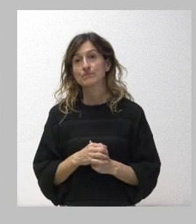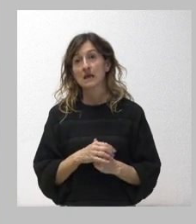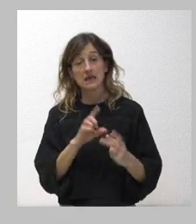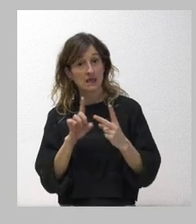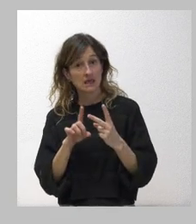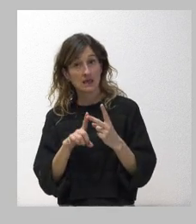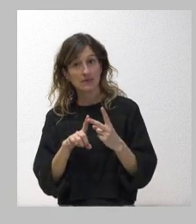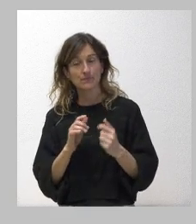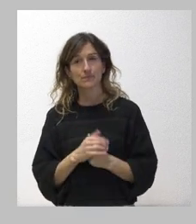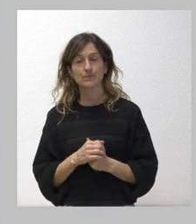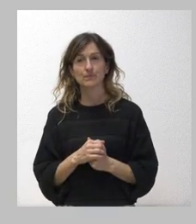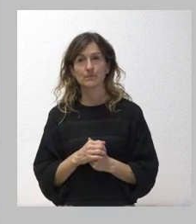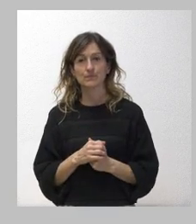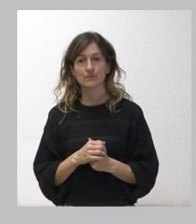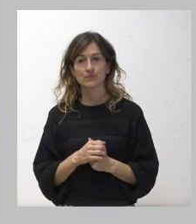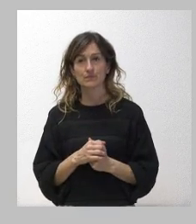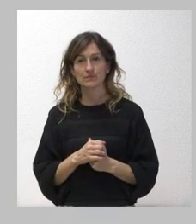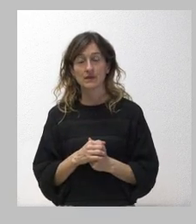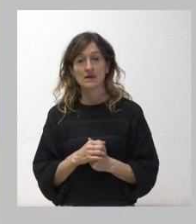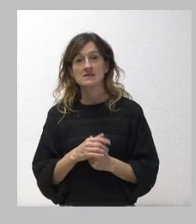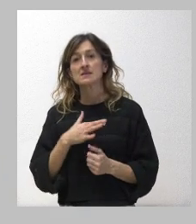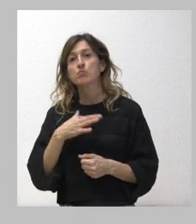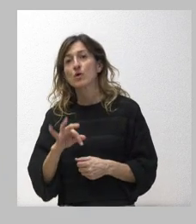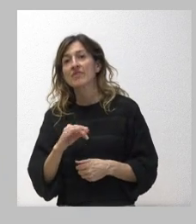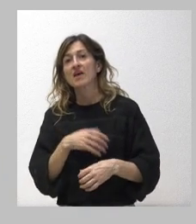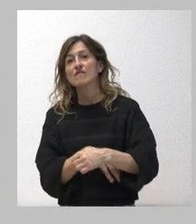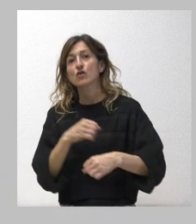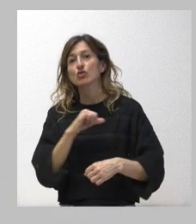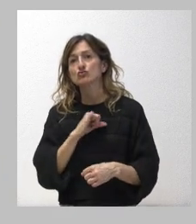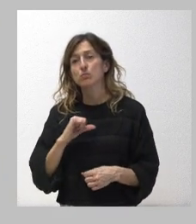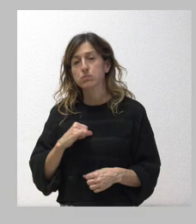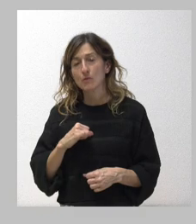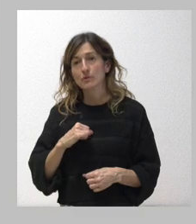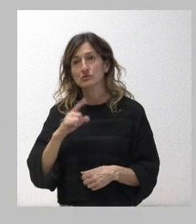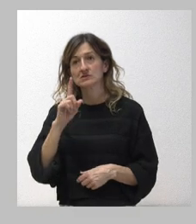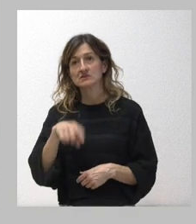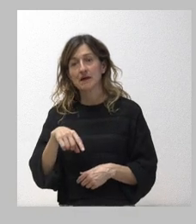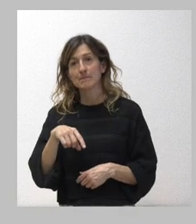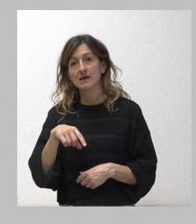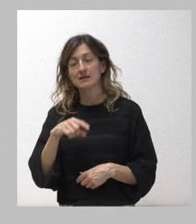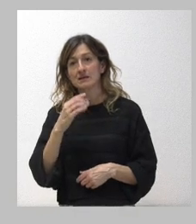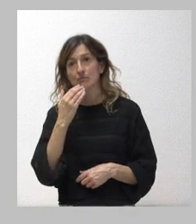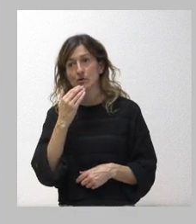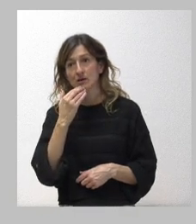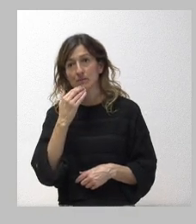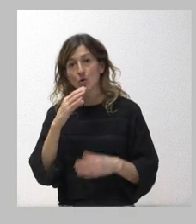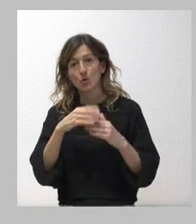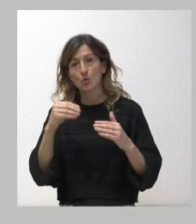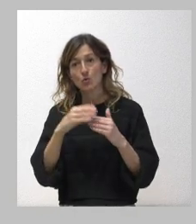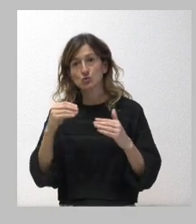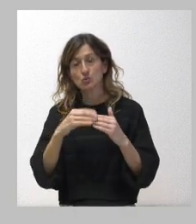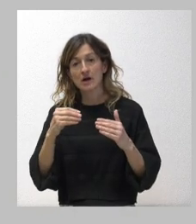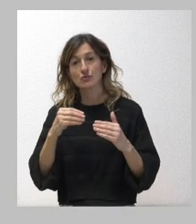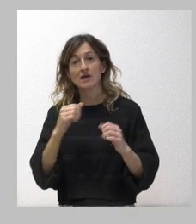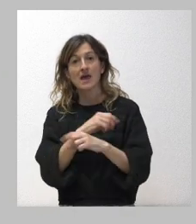dispuesta con fondos propios a asumir también algún tipo de rebaja para los usuarios de esta autopista,